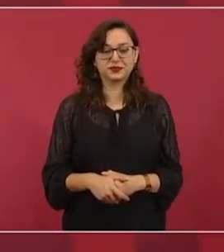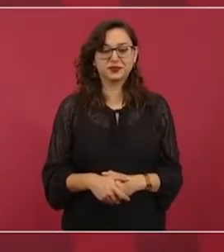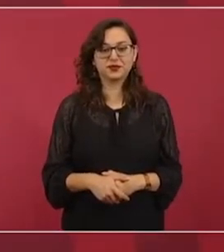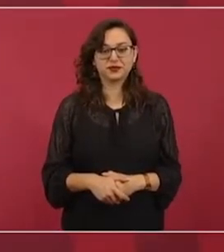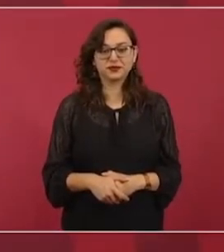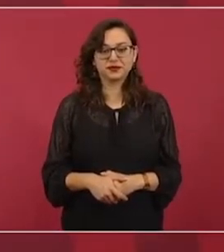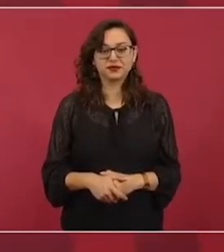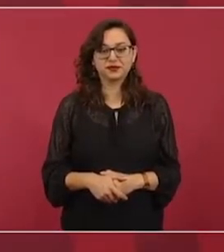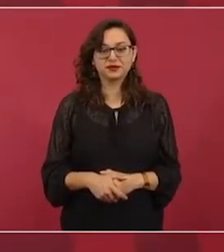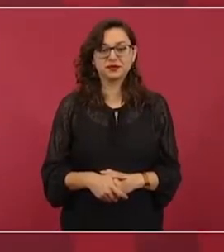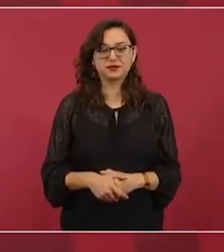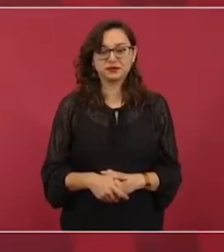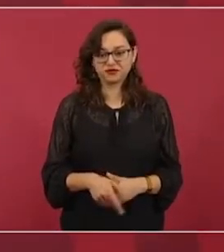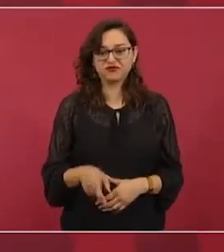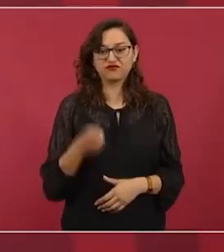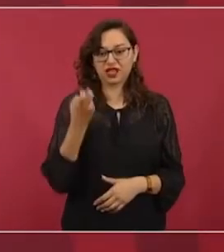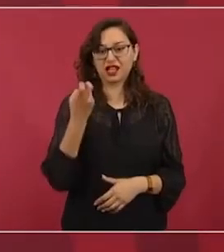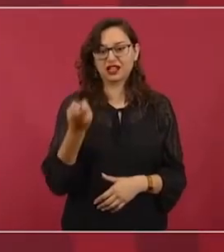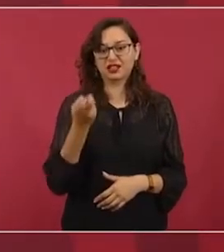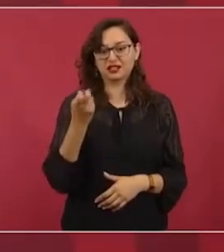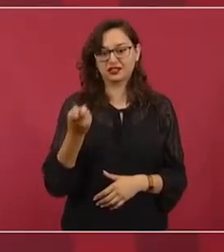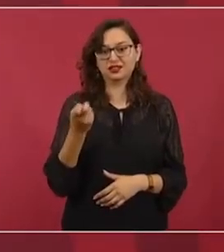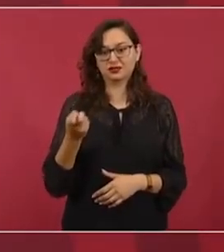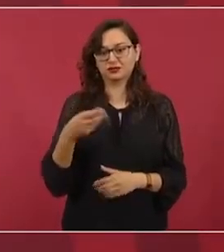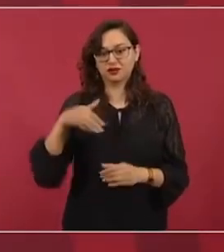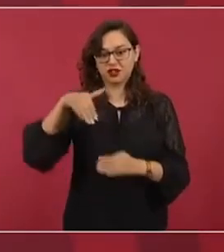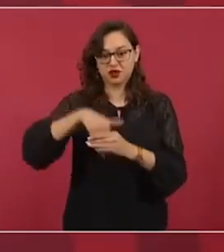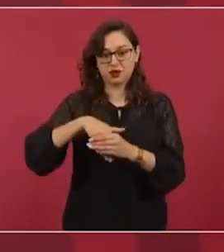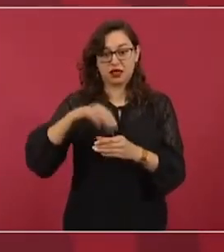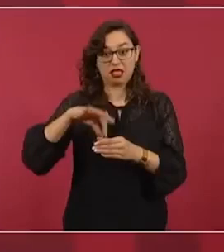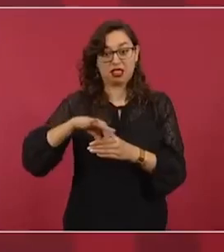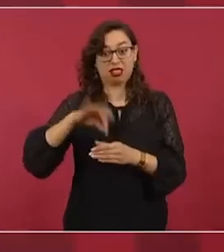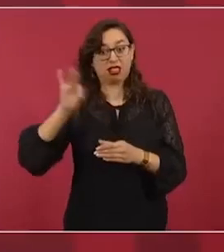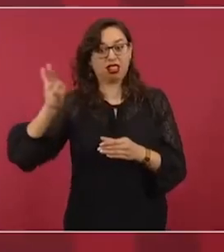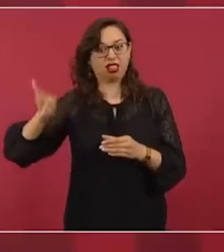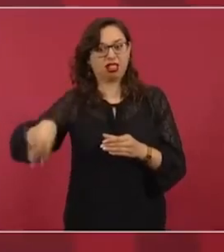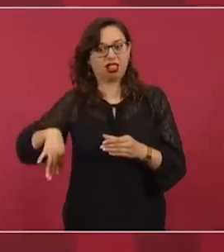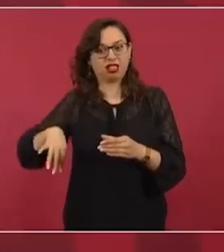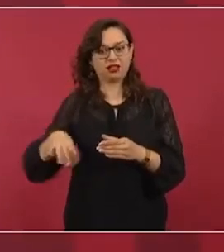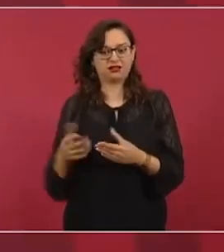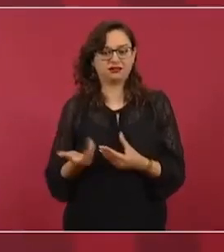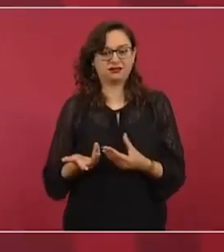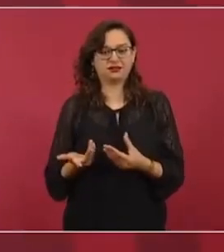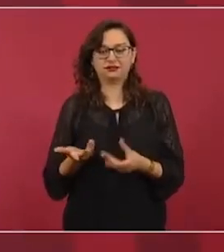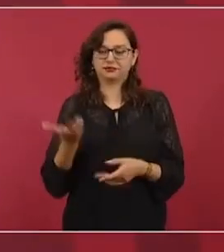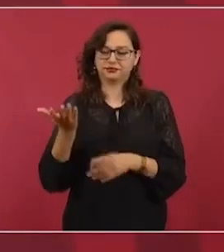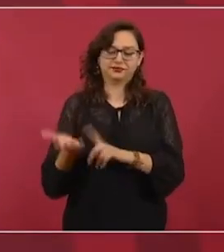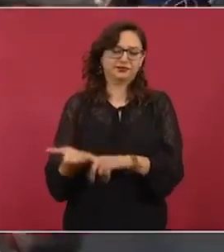Eso se llamaba piquete de ojo, o sea, le sacaban al sobre los que repartían.